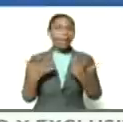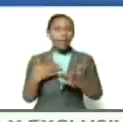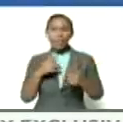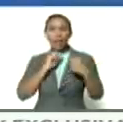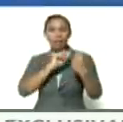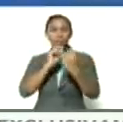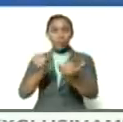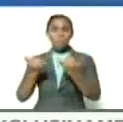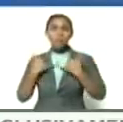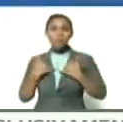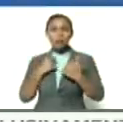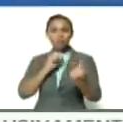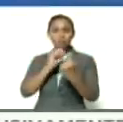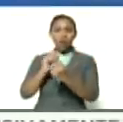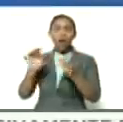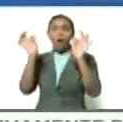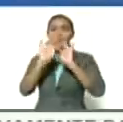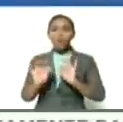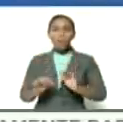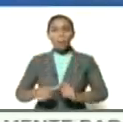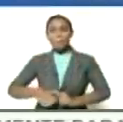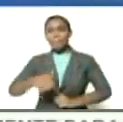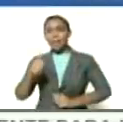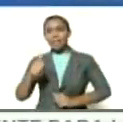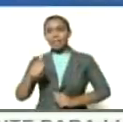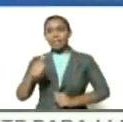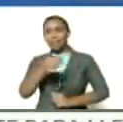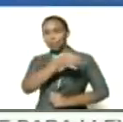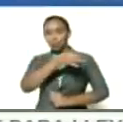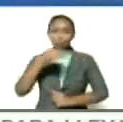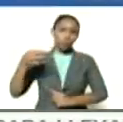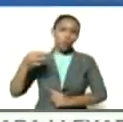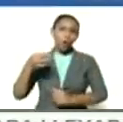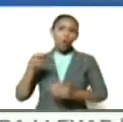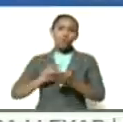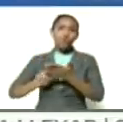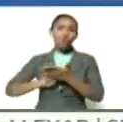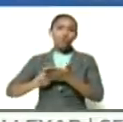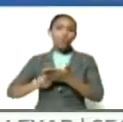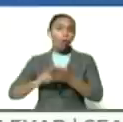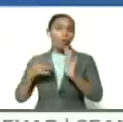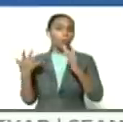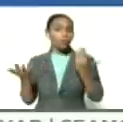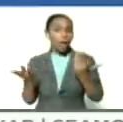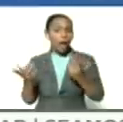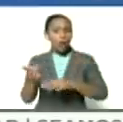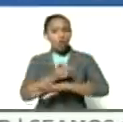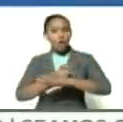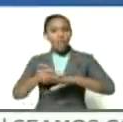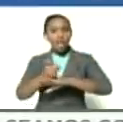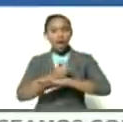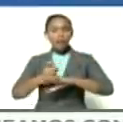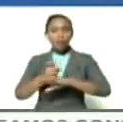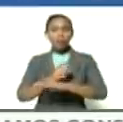autocrítica de un modelo más efectivo para las soluciones y el gobierno